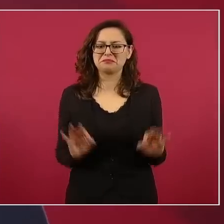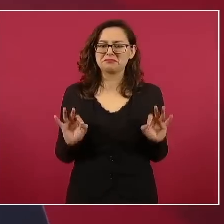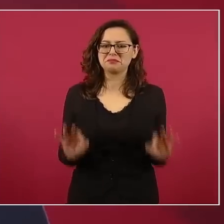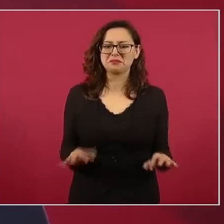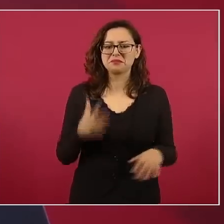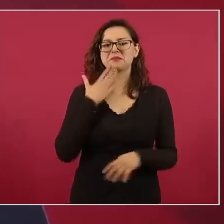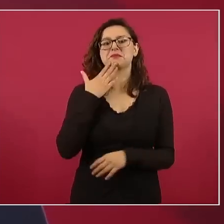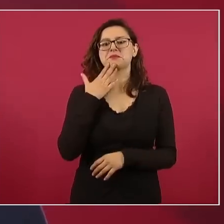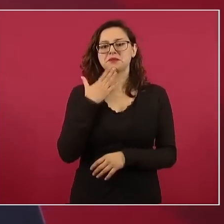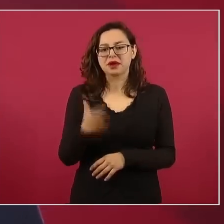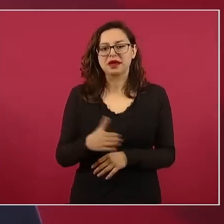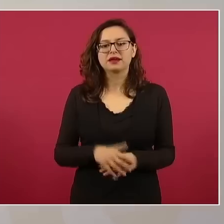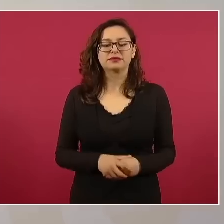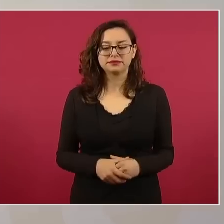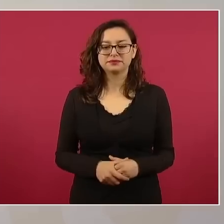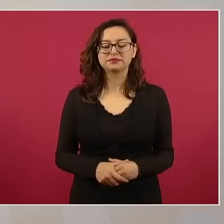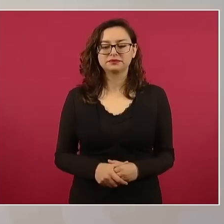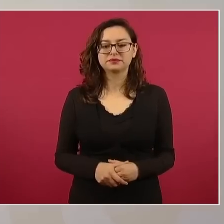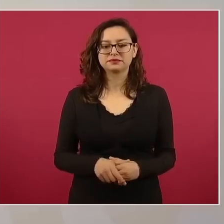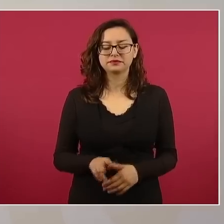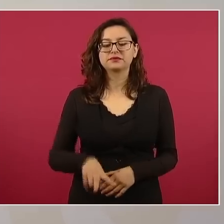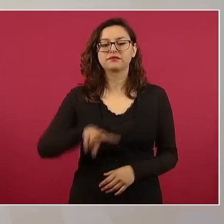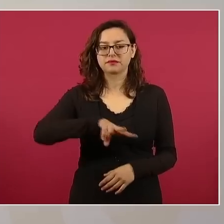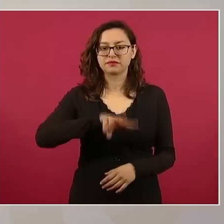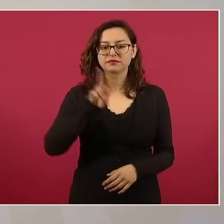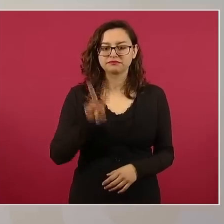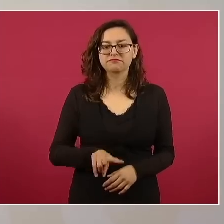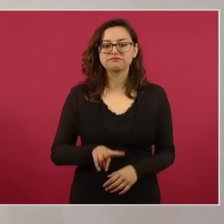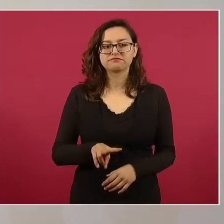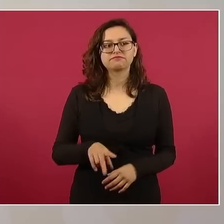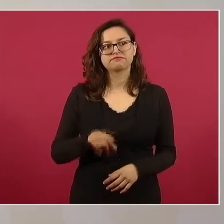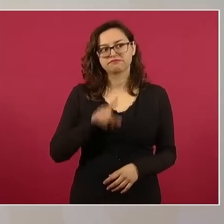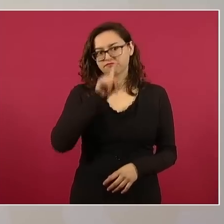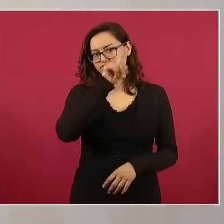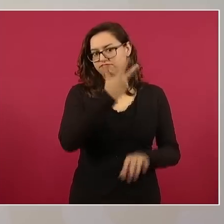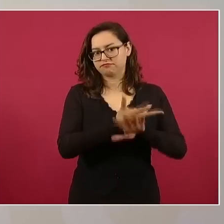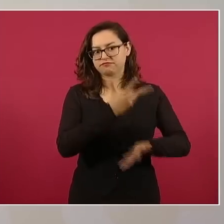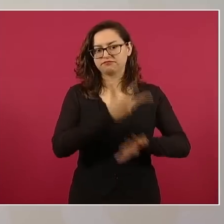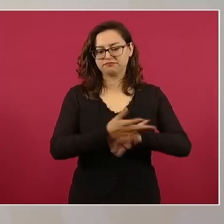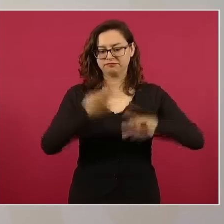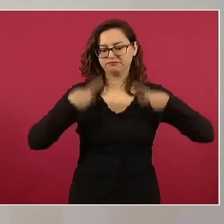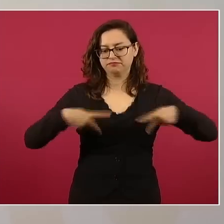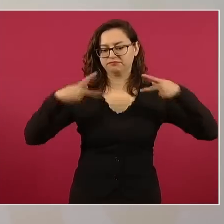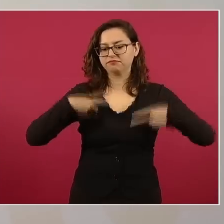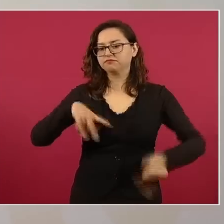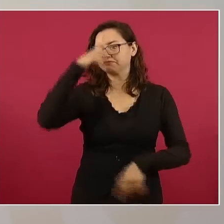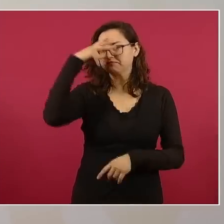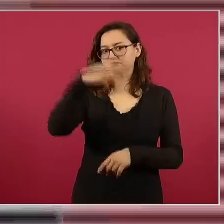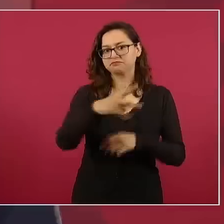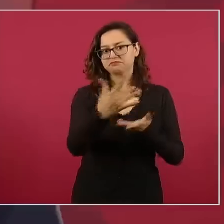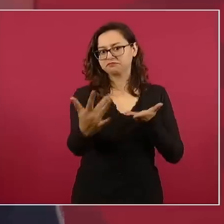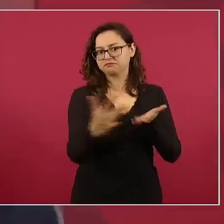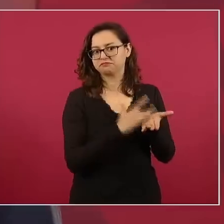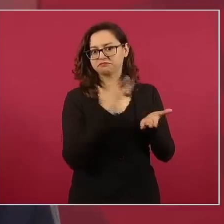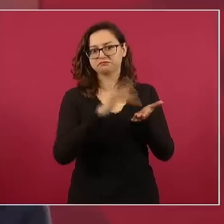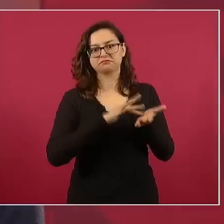muy apoyados, muy respaldados por nuestros paisanos y todo esto pues